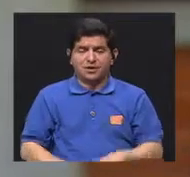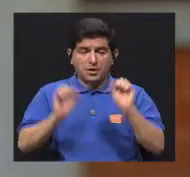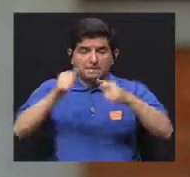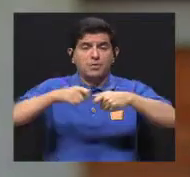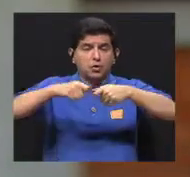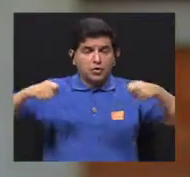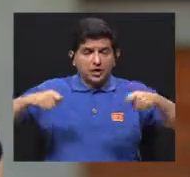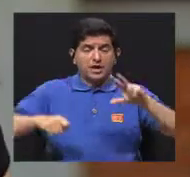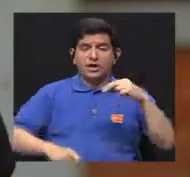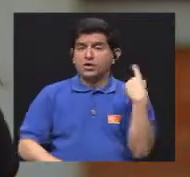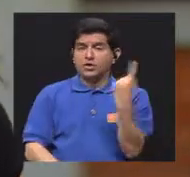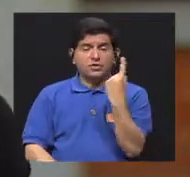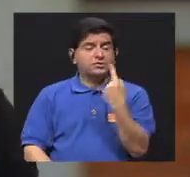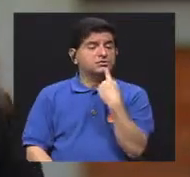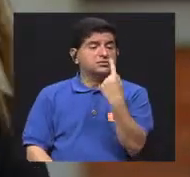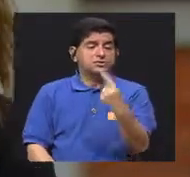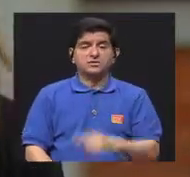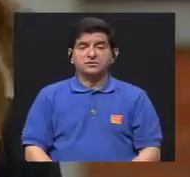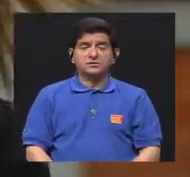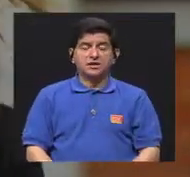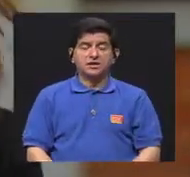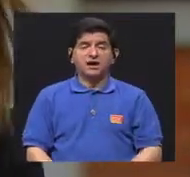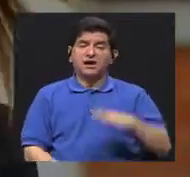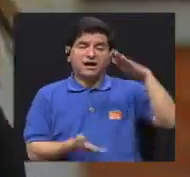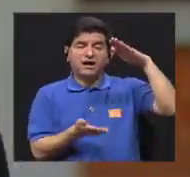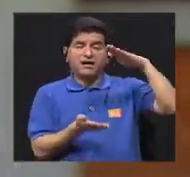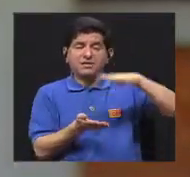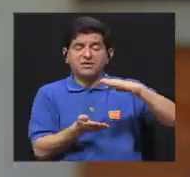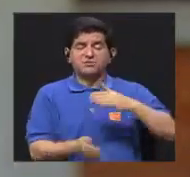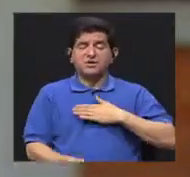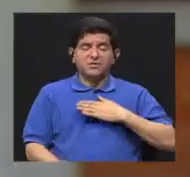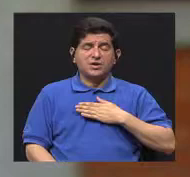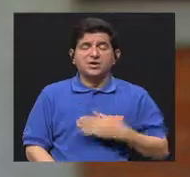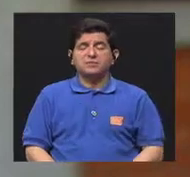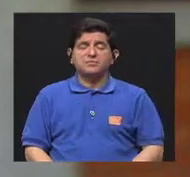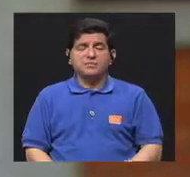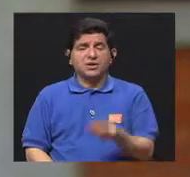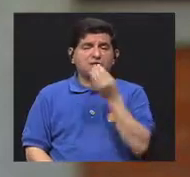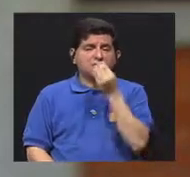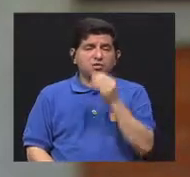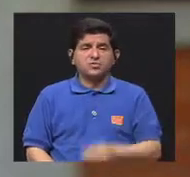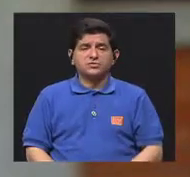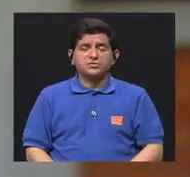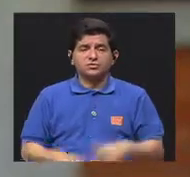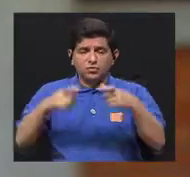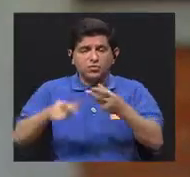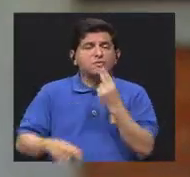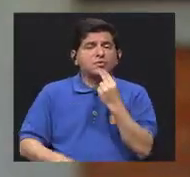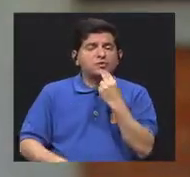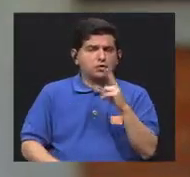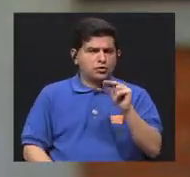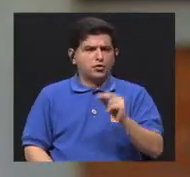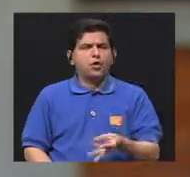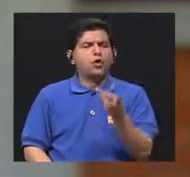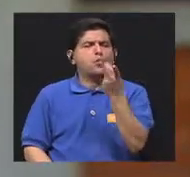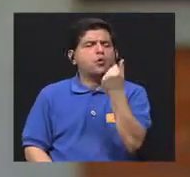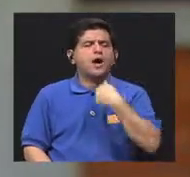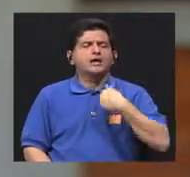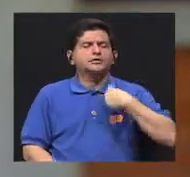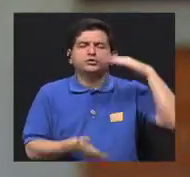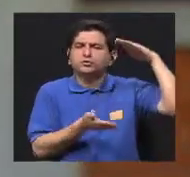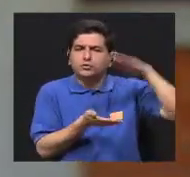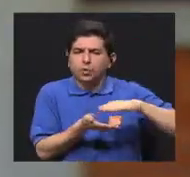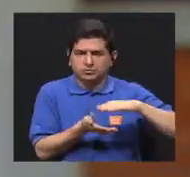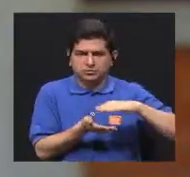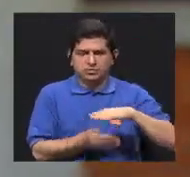sean medibles, no es solamente decir, disminuir mi consumo de repostería. Tenemos que ser específicos. Bueno, ¿a cuánto quiero